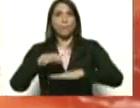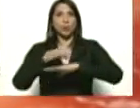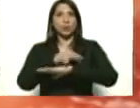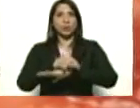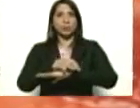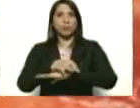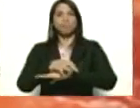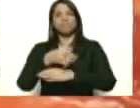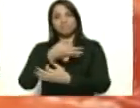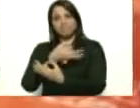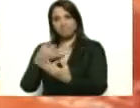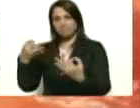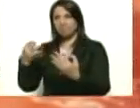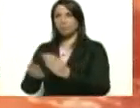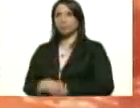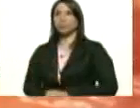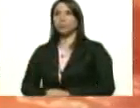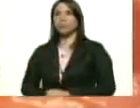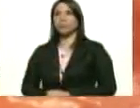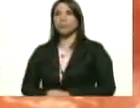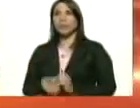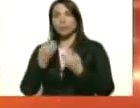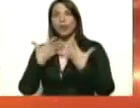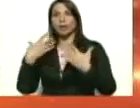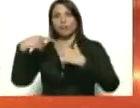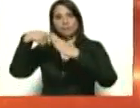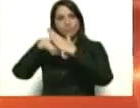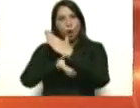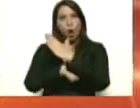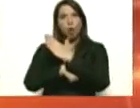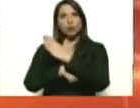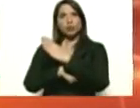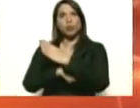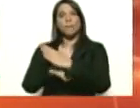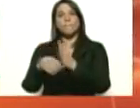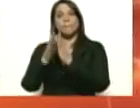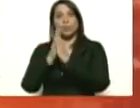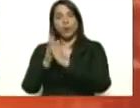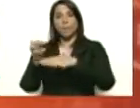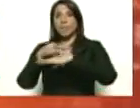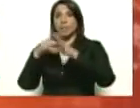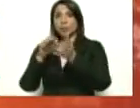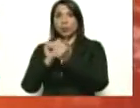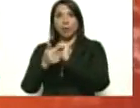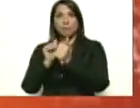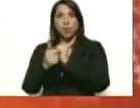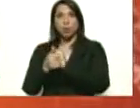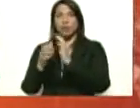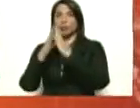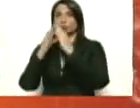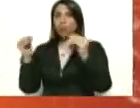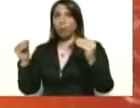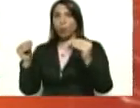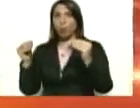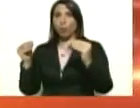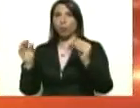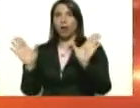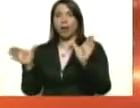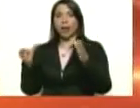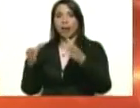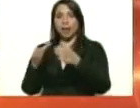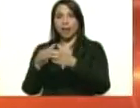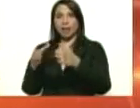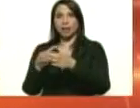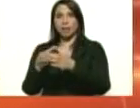Correcto. Bueno, vamos a ir a fondo a Pedro Infante y todo el equipo cívico,